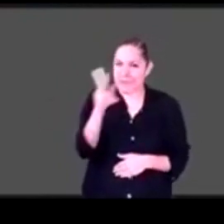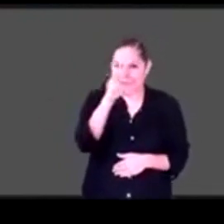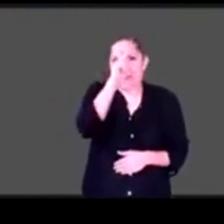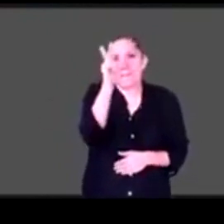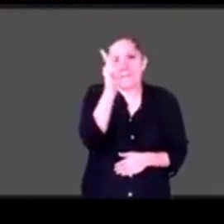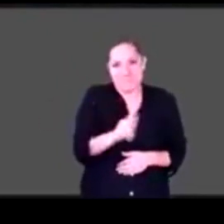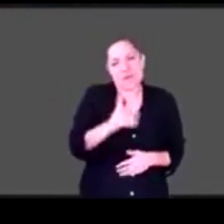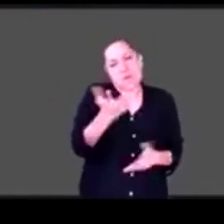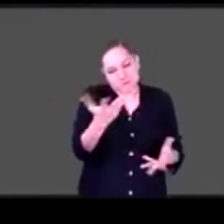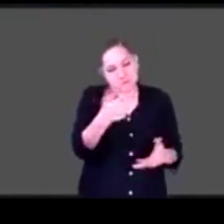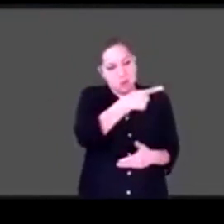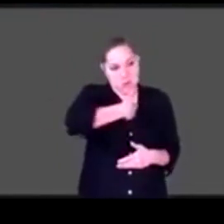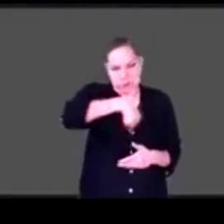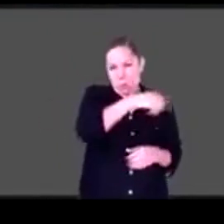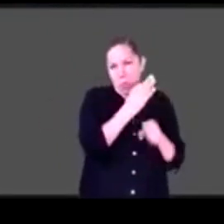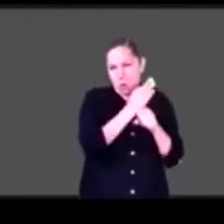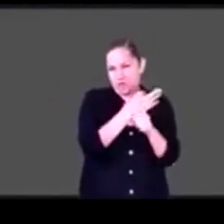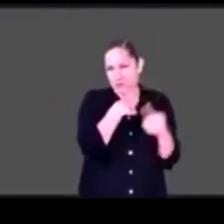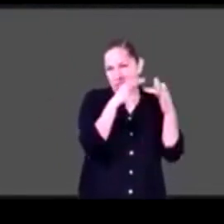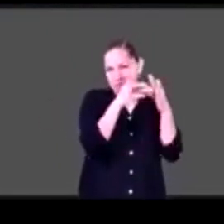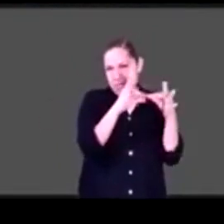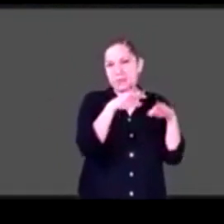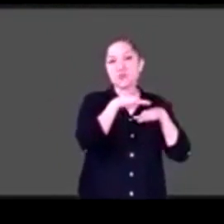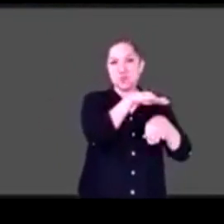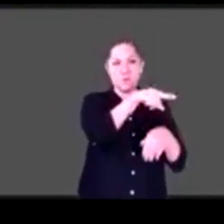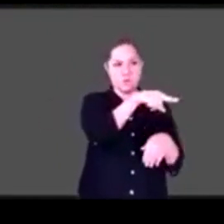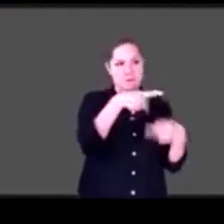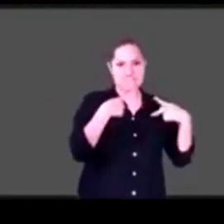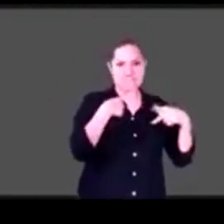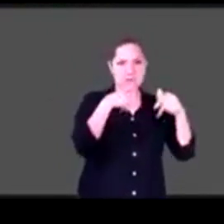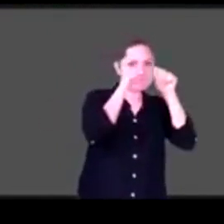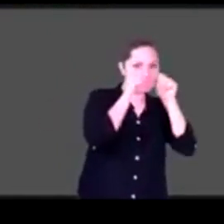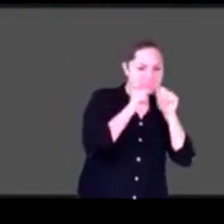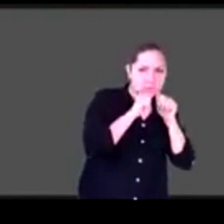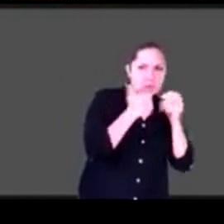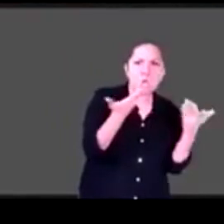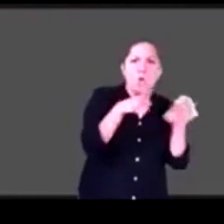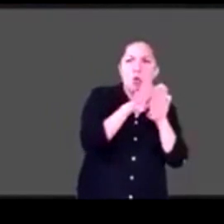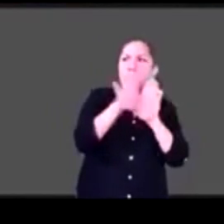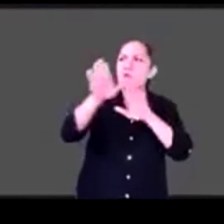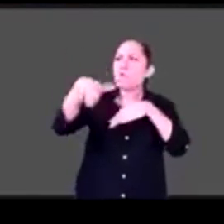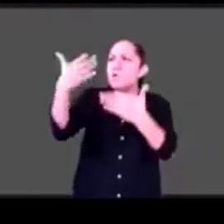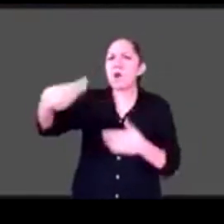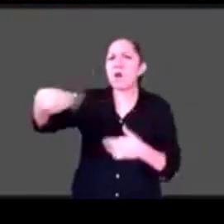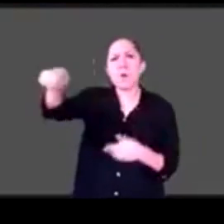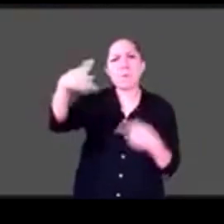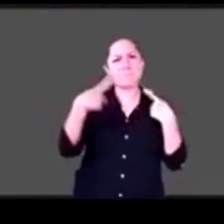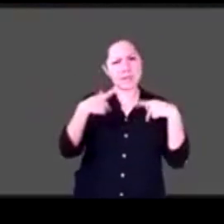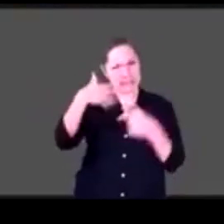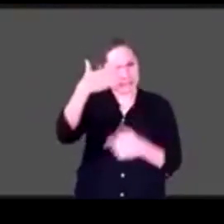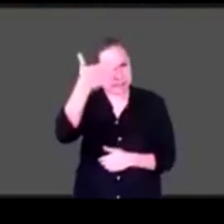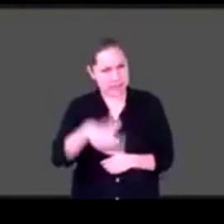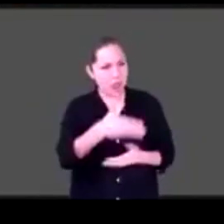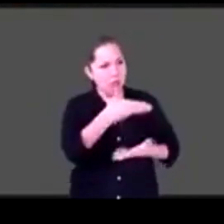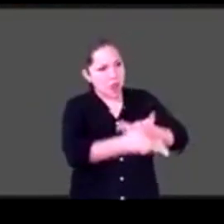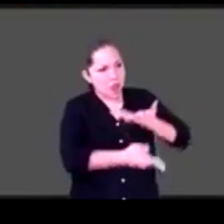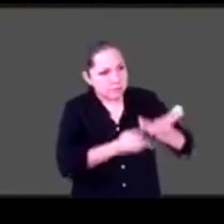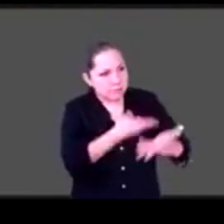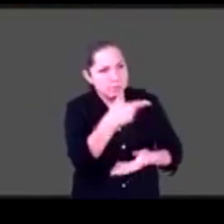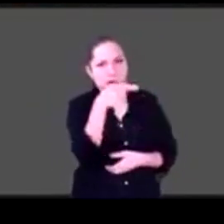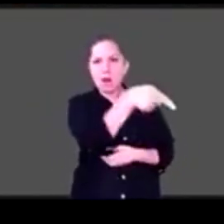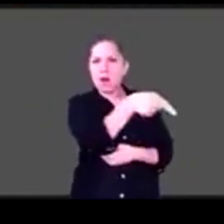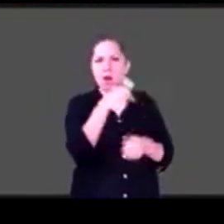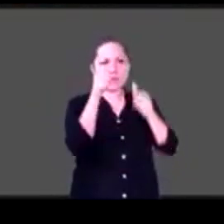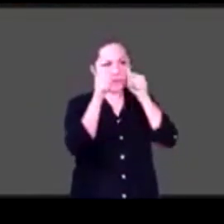la gente no está capacitada, las tiendas de autoservicio no están, no están preparadas para